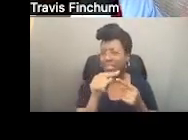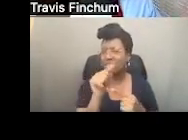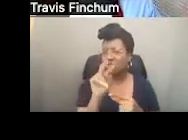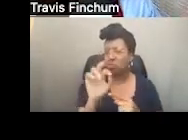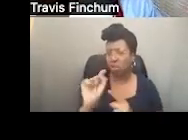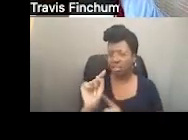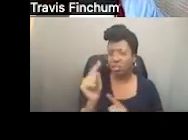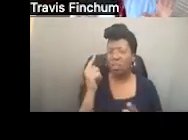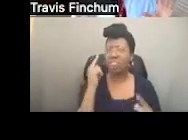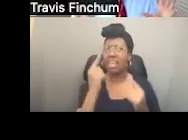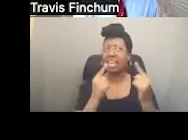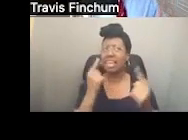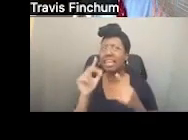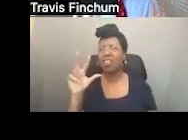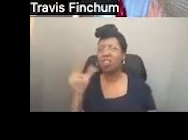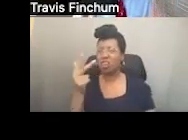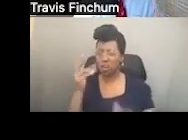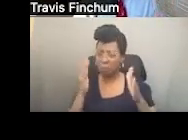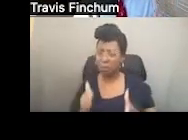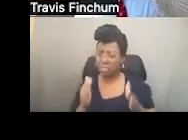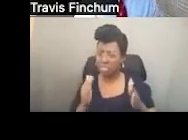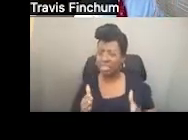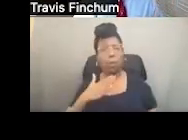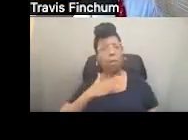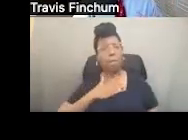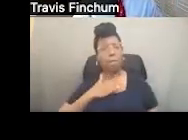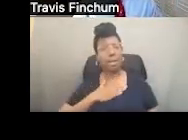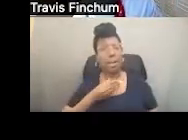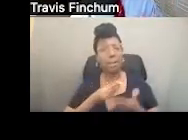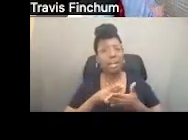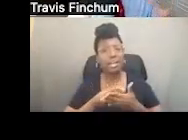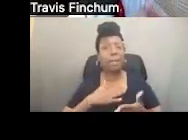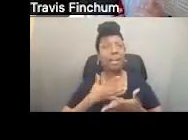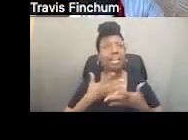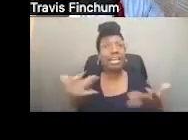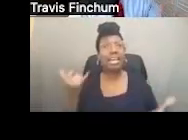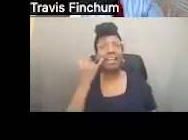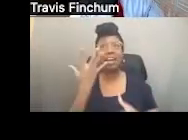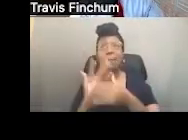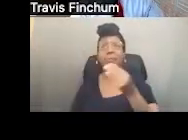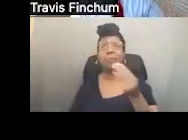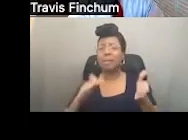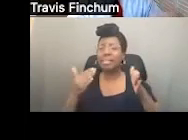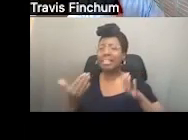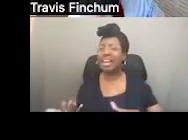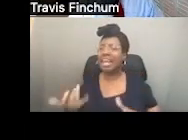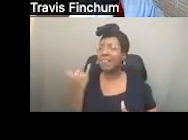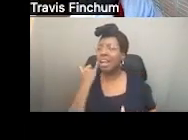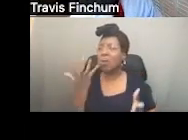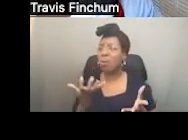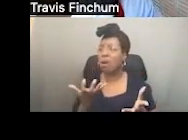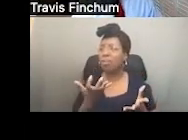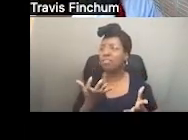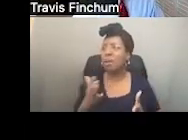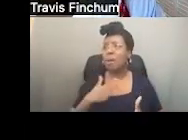fideicomisos de terceros, tal vez es en el que están pensando. ¿Qué voy a hacer yo con mis recursos cuando yo fallezca?